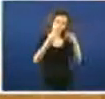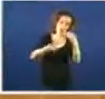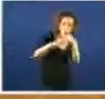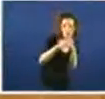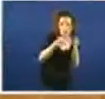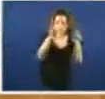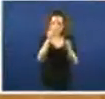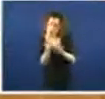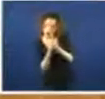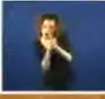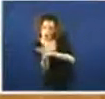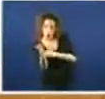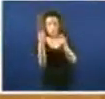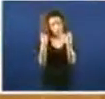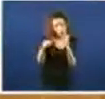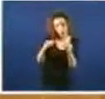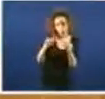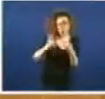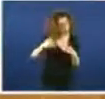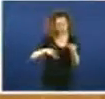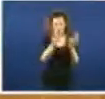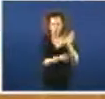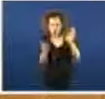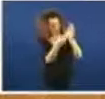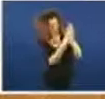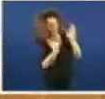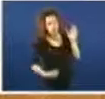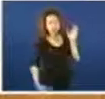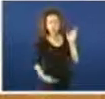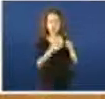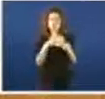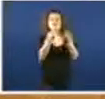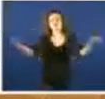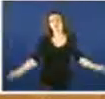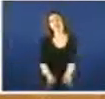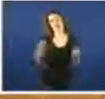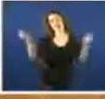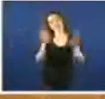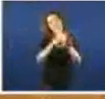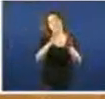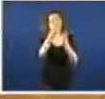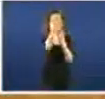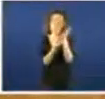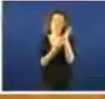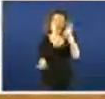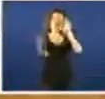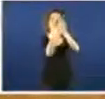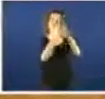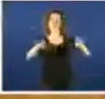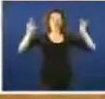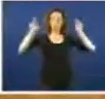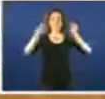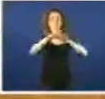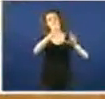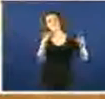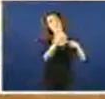o de los crónicos, os crónicos jovenes, se está. Que queremos propaganda para salir na prensa. O Partido Popular e o